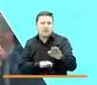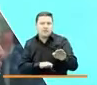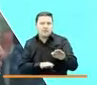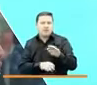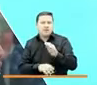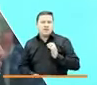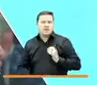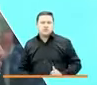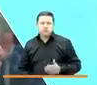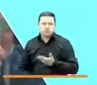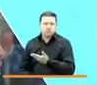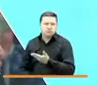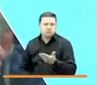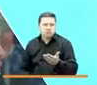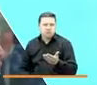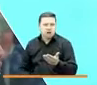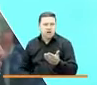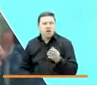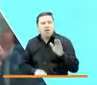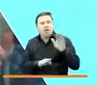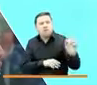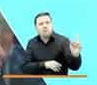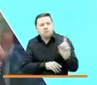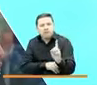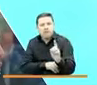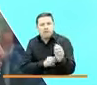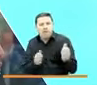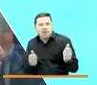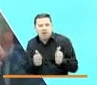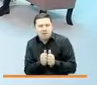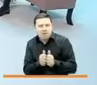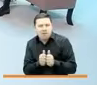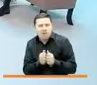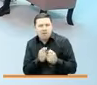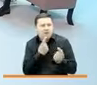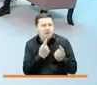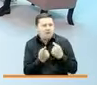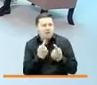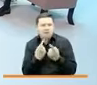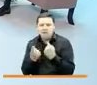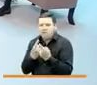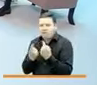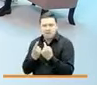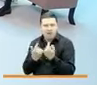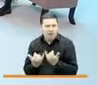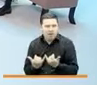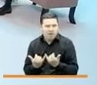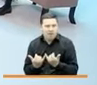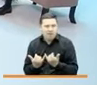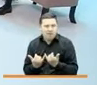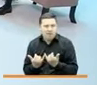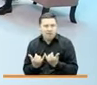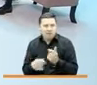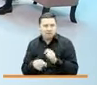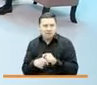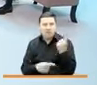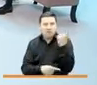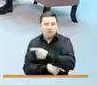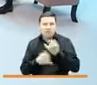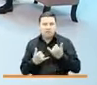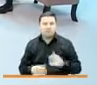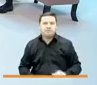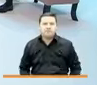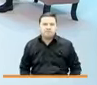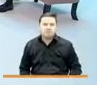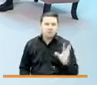ciudadanía que nos acompañan en este conversatorio que tendremos en el día de hoy. Todos